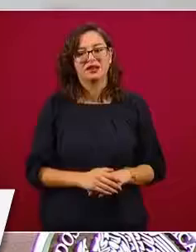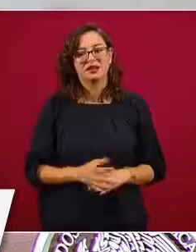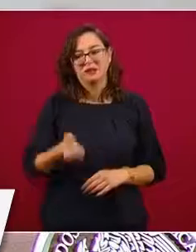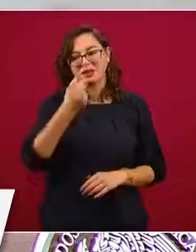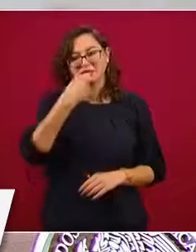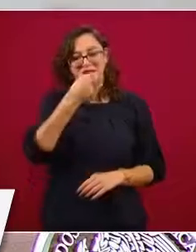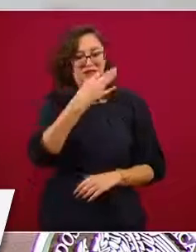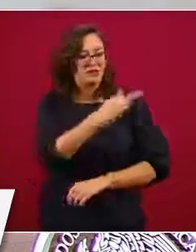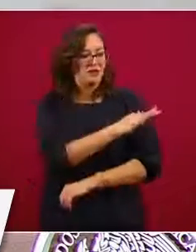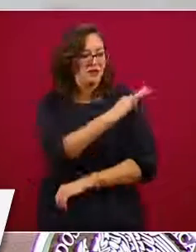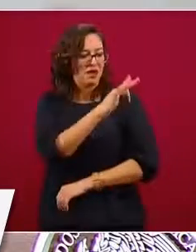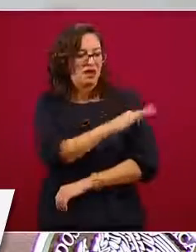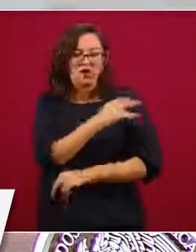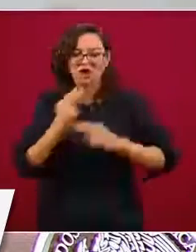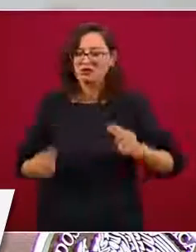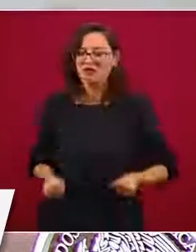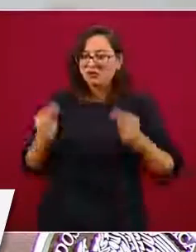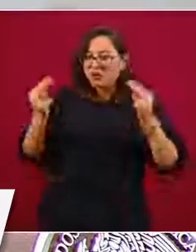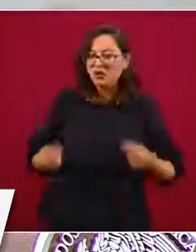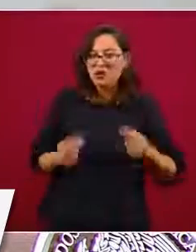pues así está.